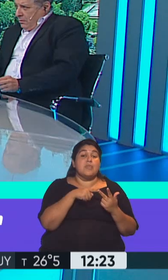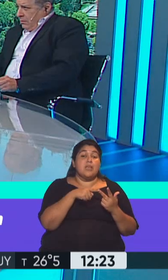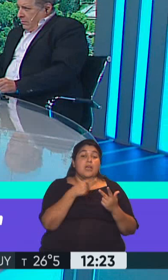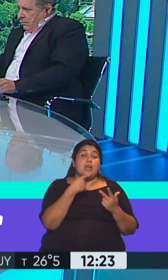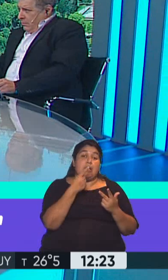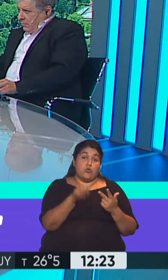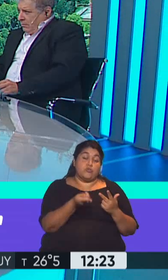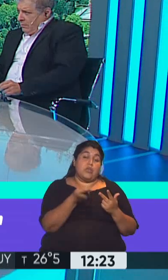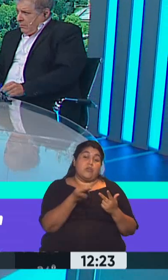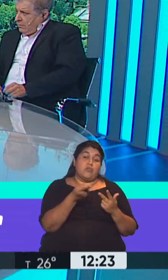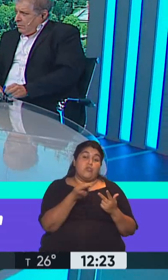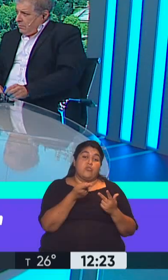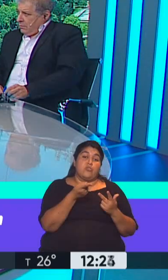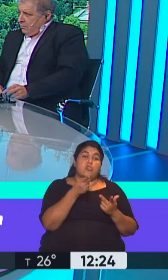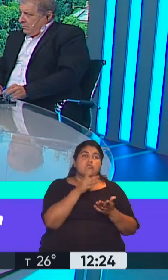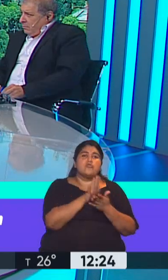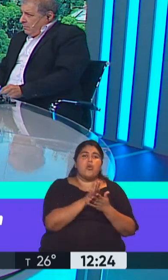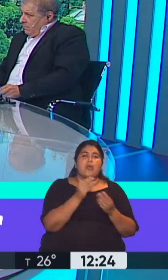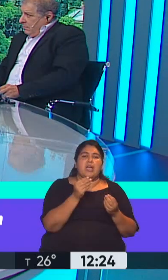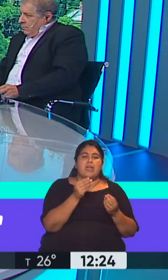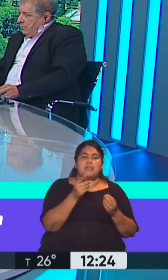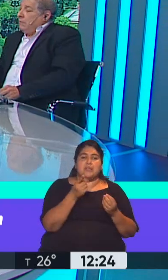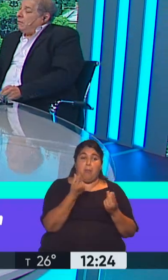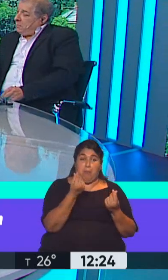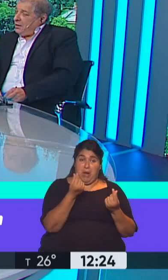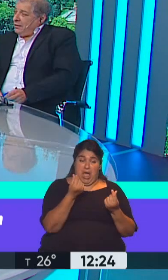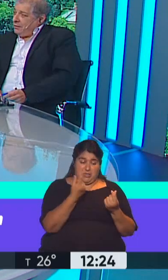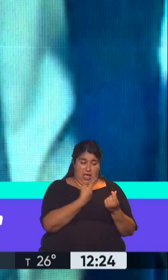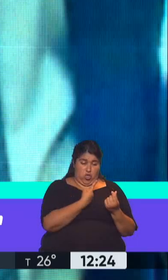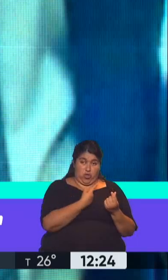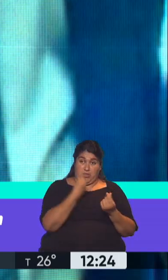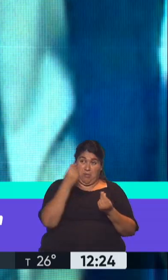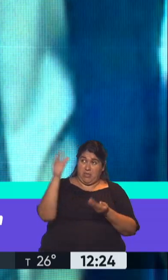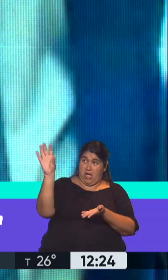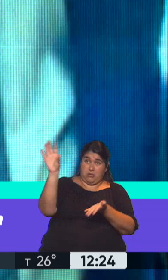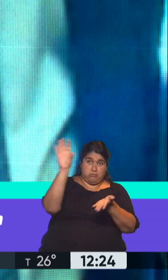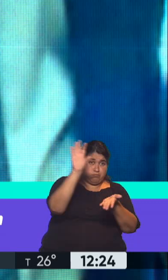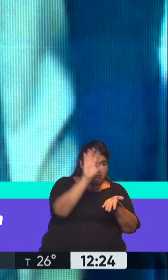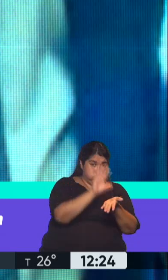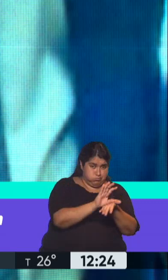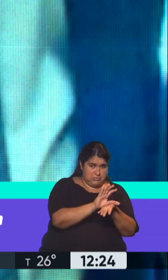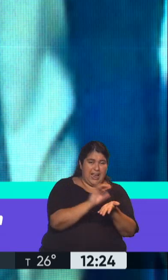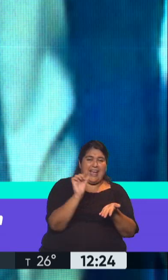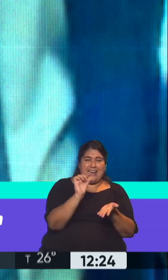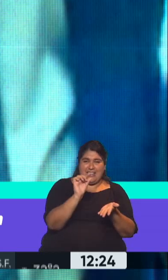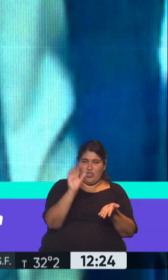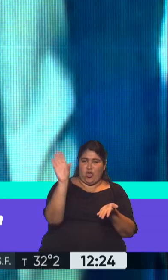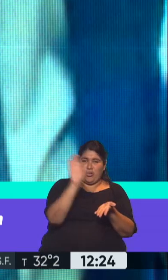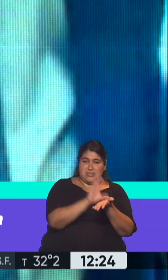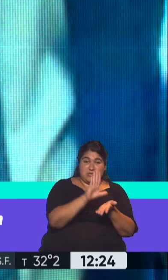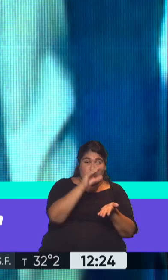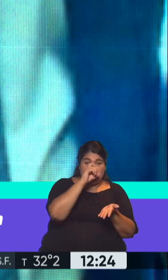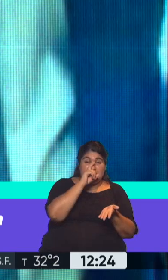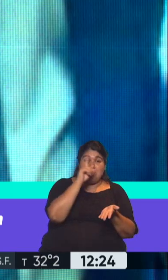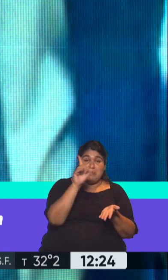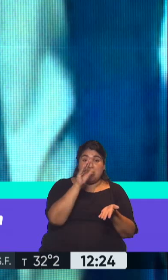le consultaron sobre el destino que tuvieron los dólares que llegaron al país. Recordemos que el crédito era de 57 mil millones de